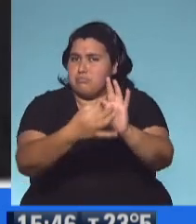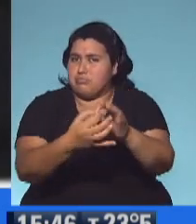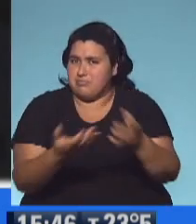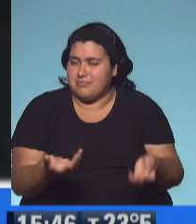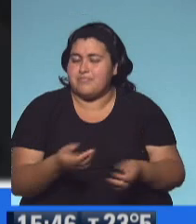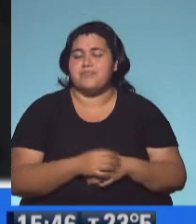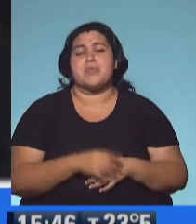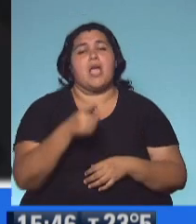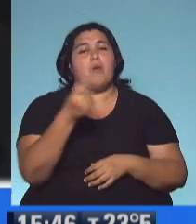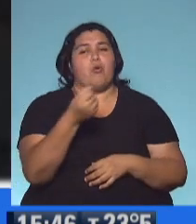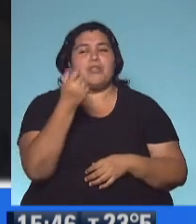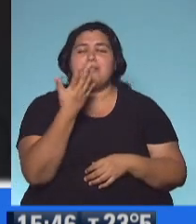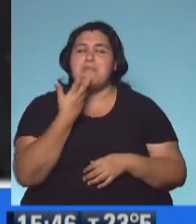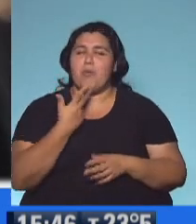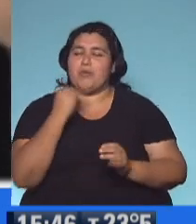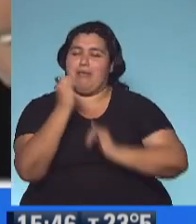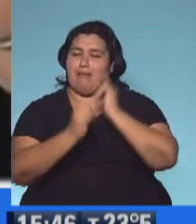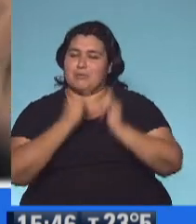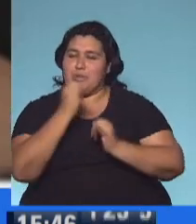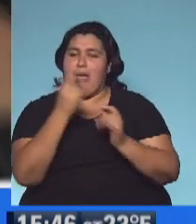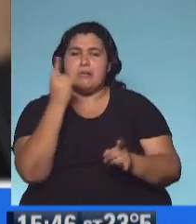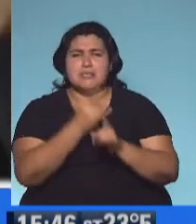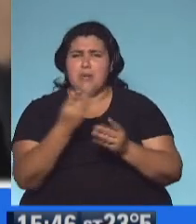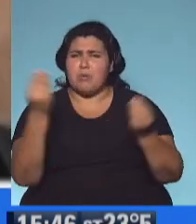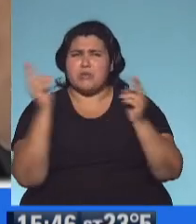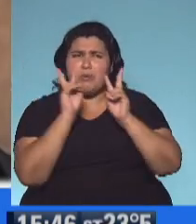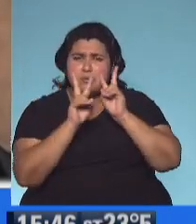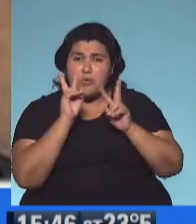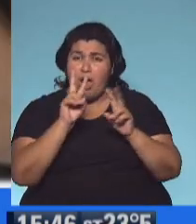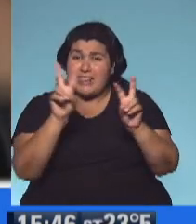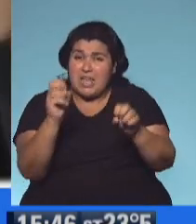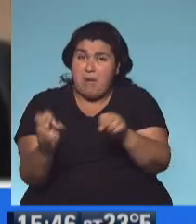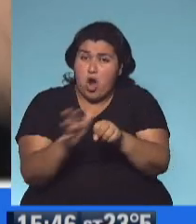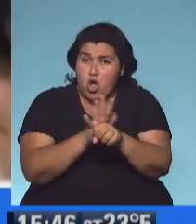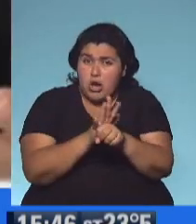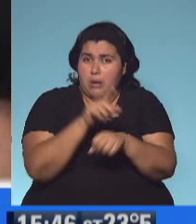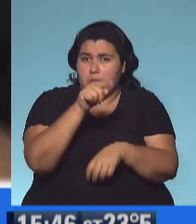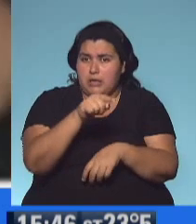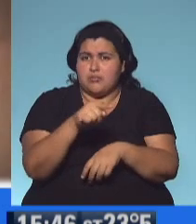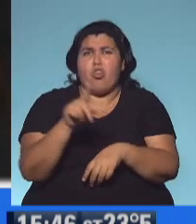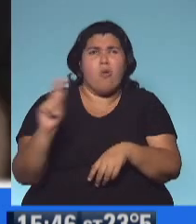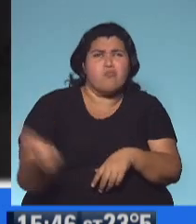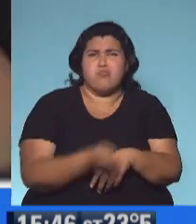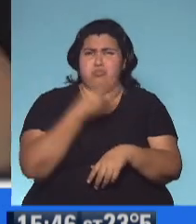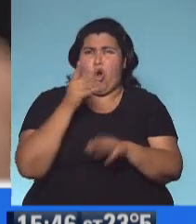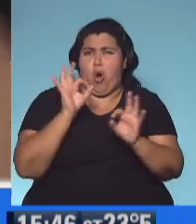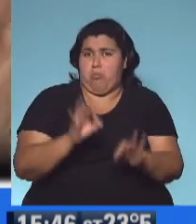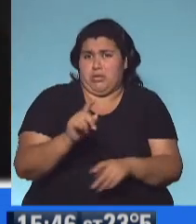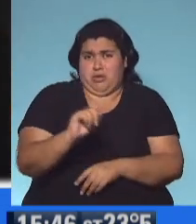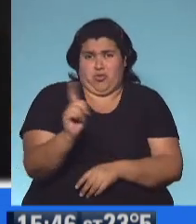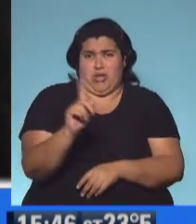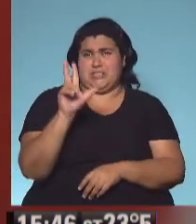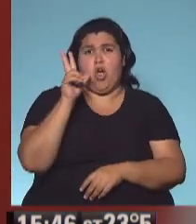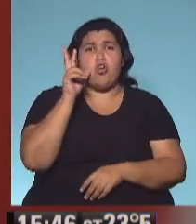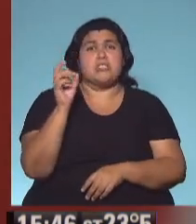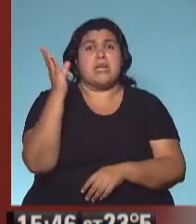Aparte, una cosa que me gustaría decir, porque la escucho reiteradamente, el coronavirus no es letal. El 80% de las personas